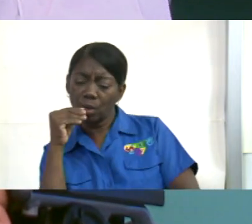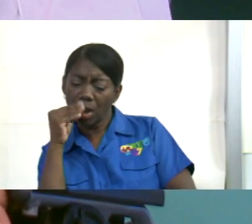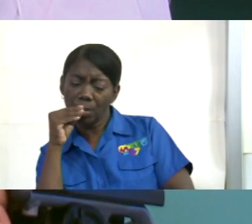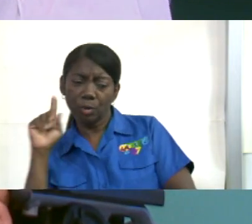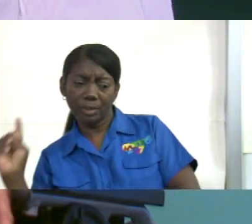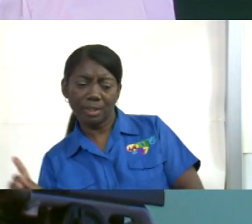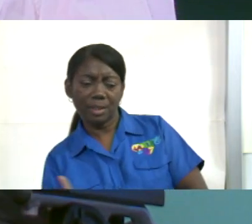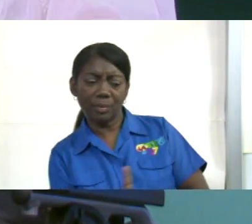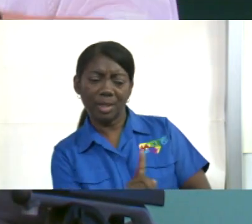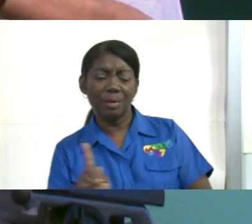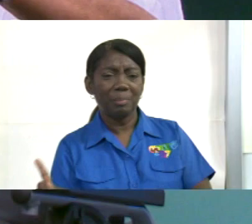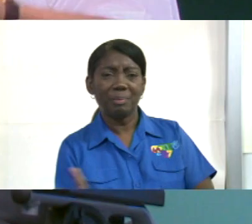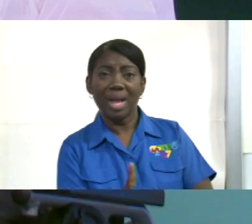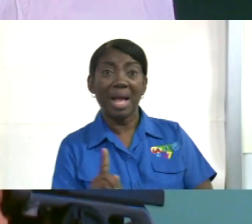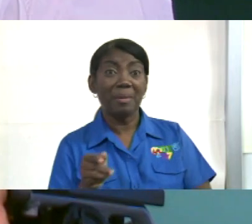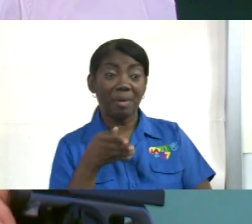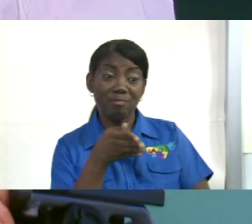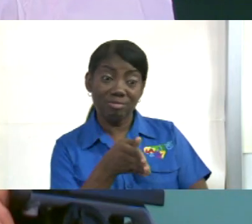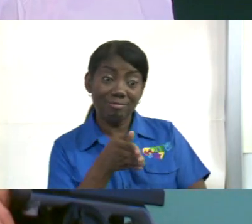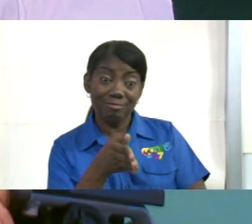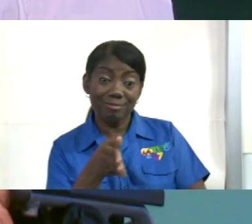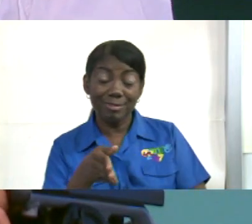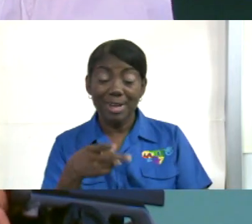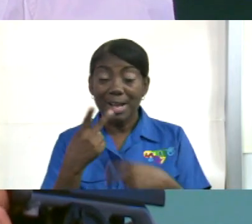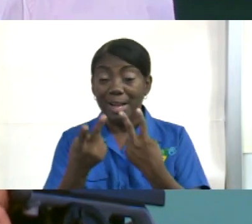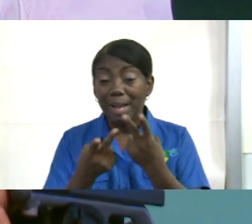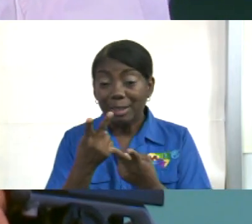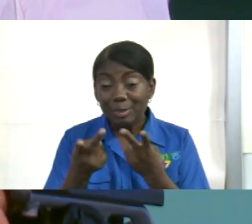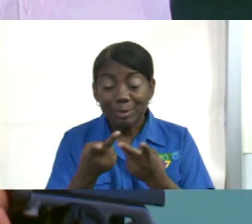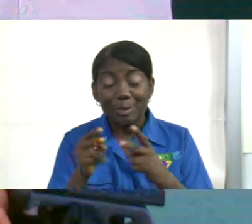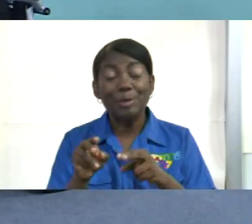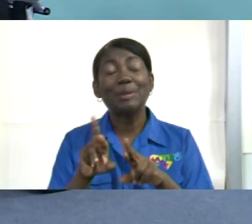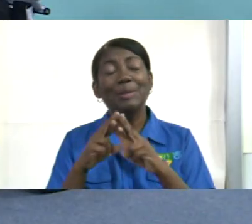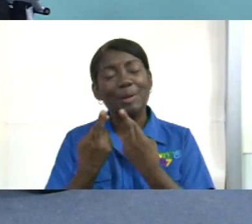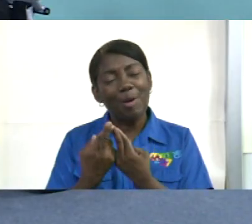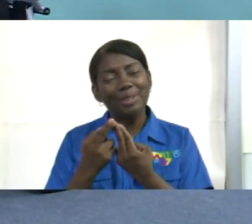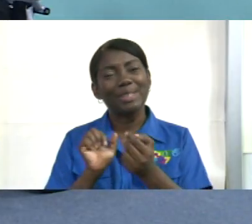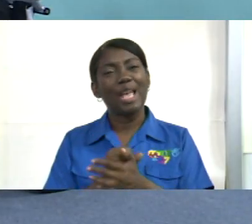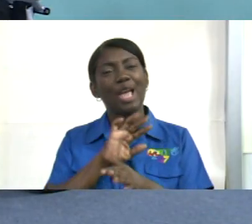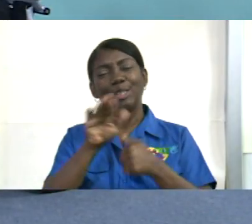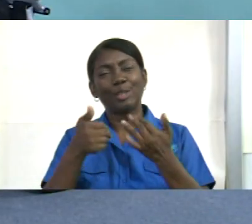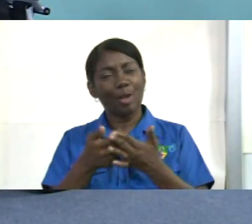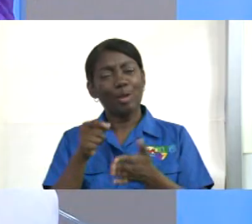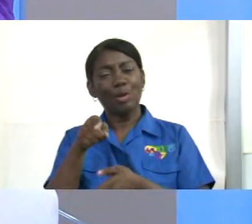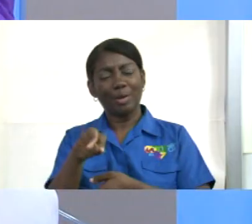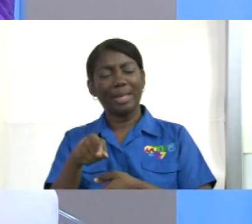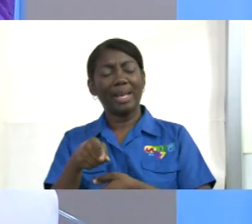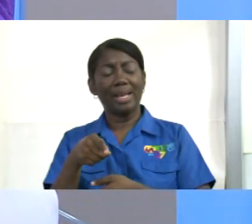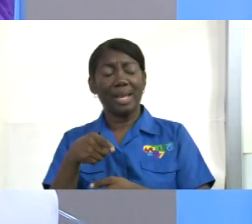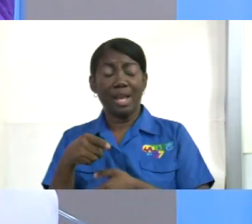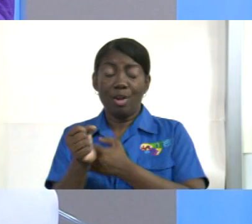supongo. Él lo comprende. Claro. Todo lo que lo amamos lo comprenden.